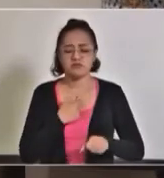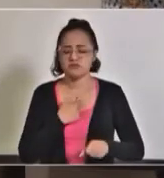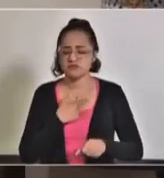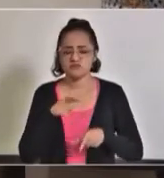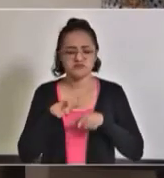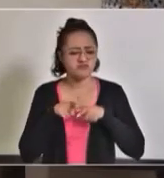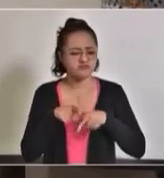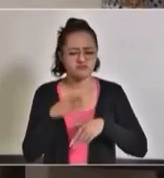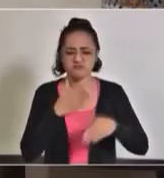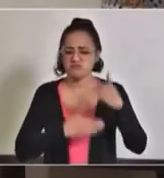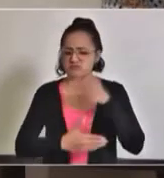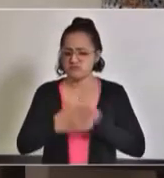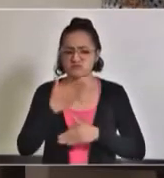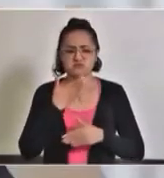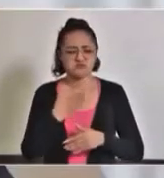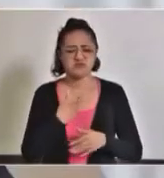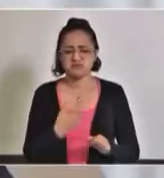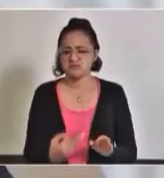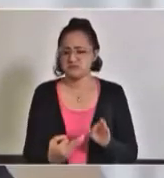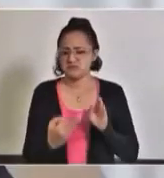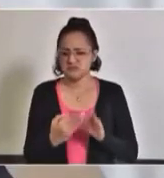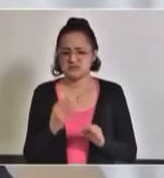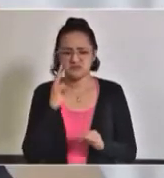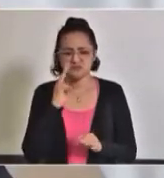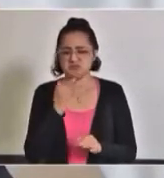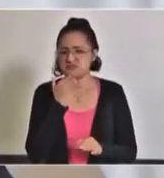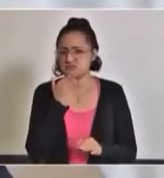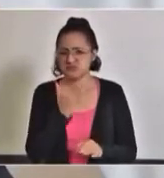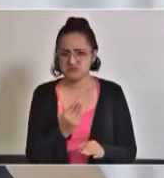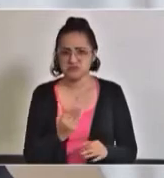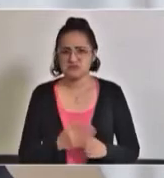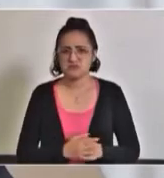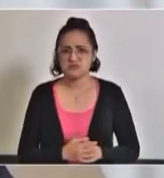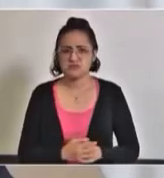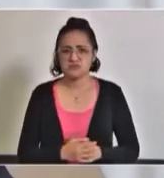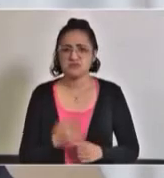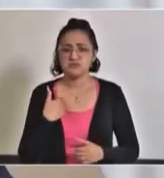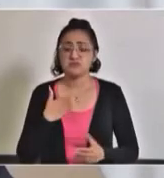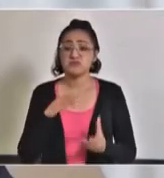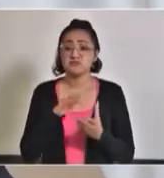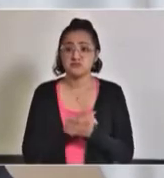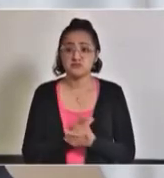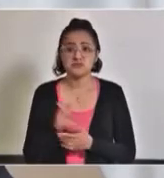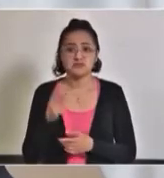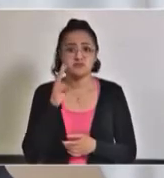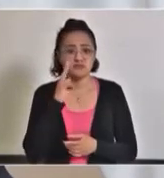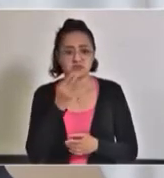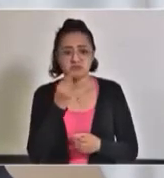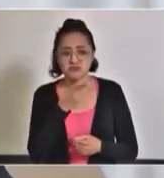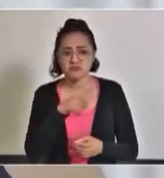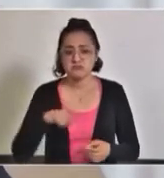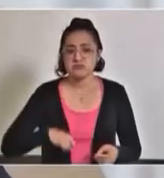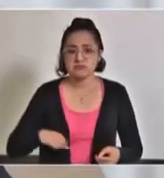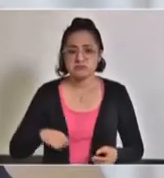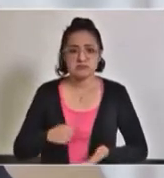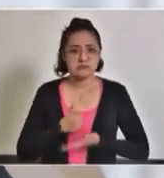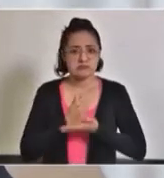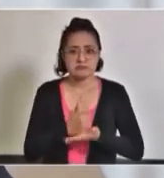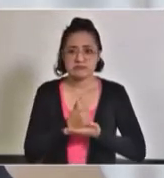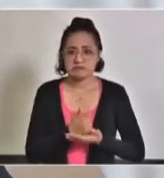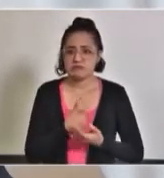muy de cerca a nosotros. Mi esposa está muy interesada en esto,